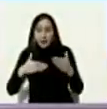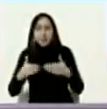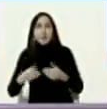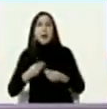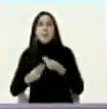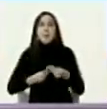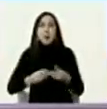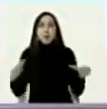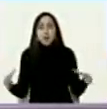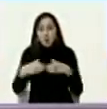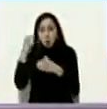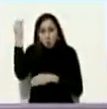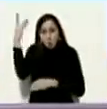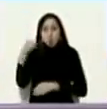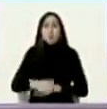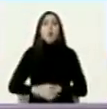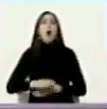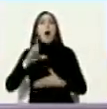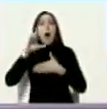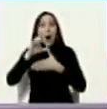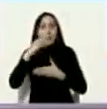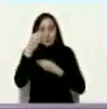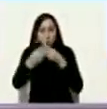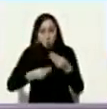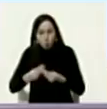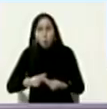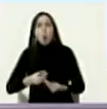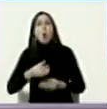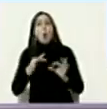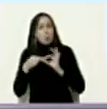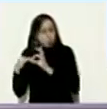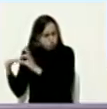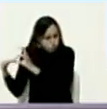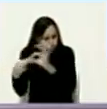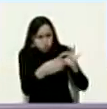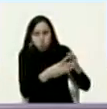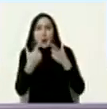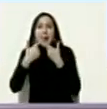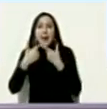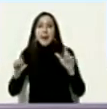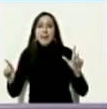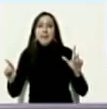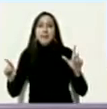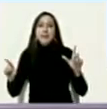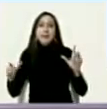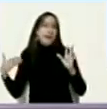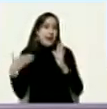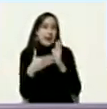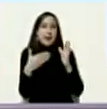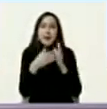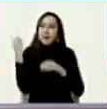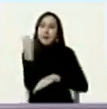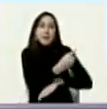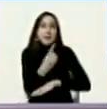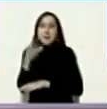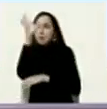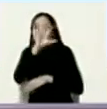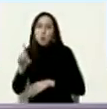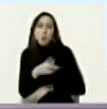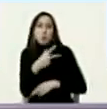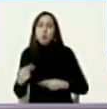a que haya una América Latina caribeña unida y libre de cualquier dominación extranjera